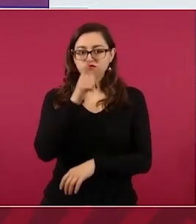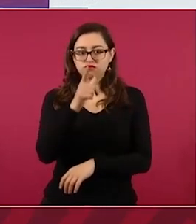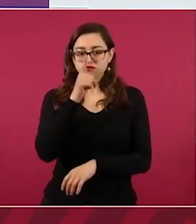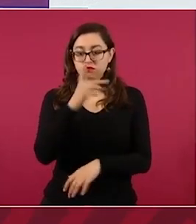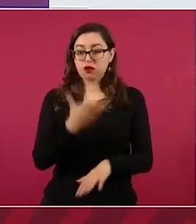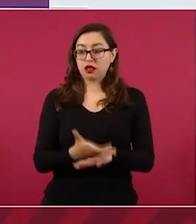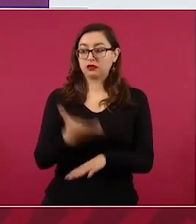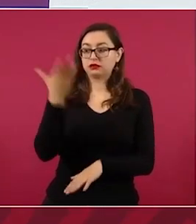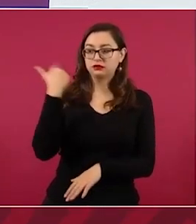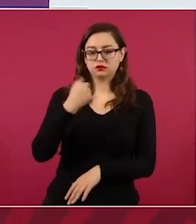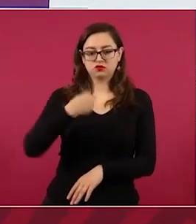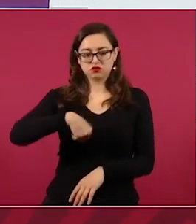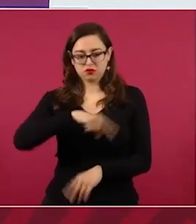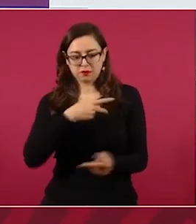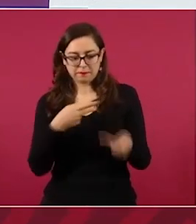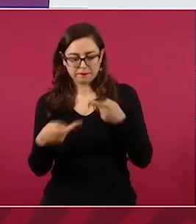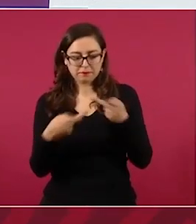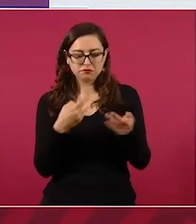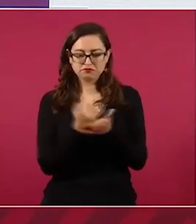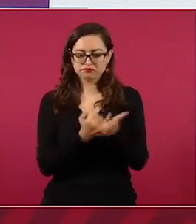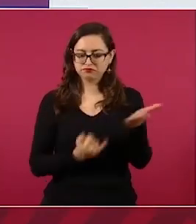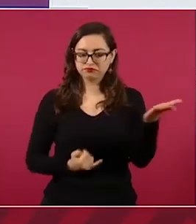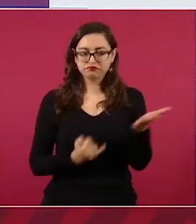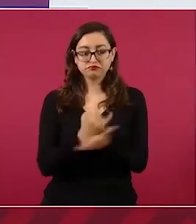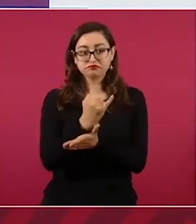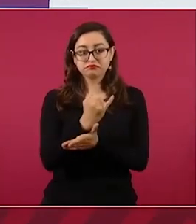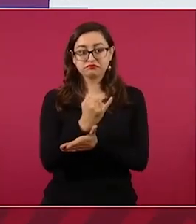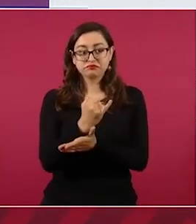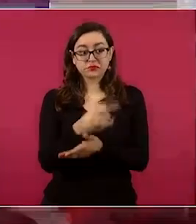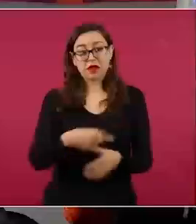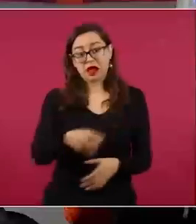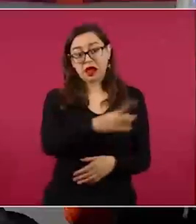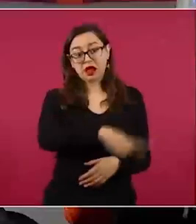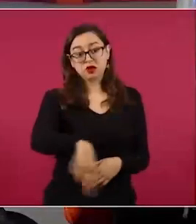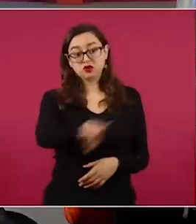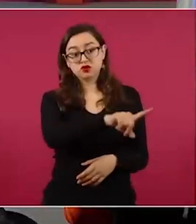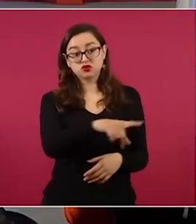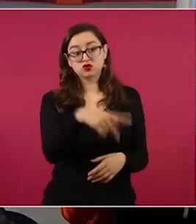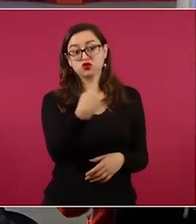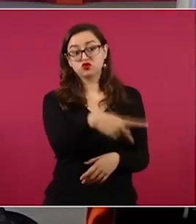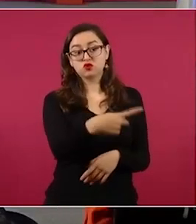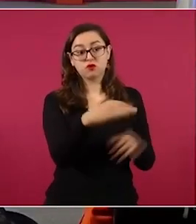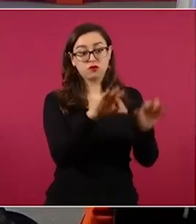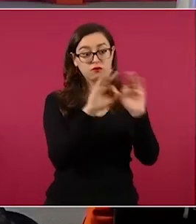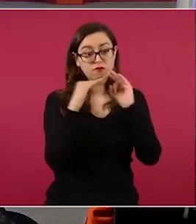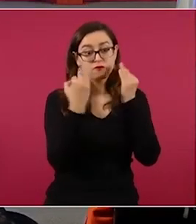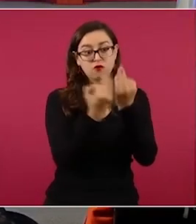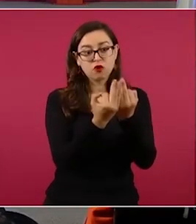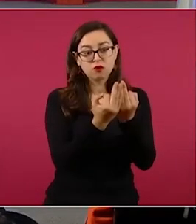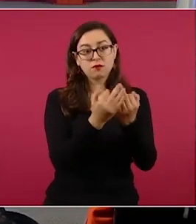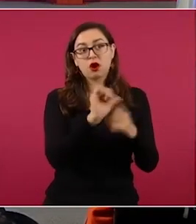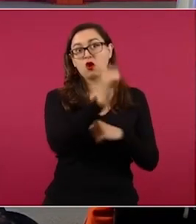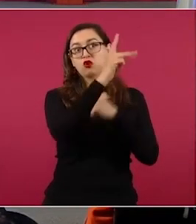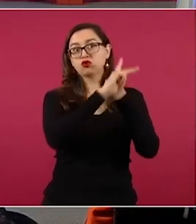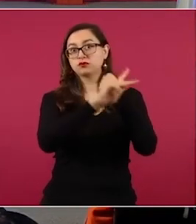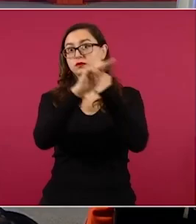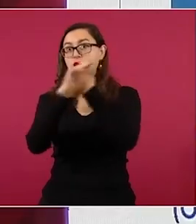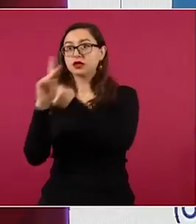distinta a otros países,